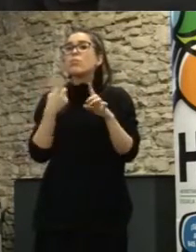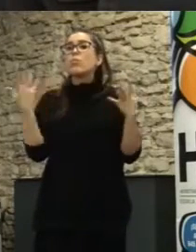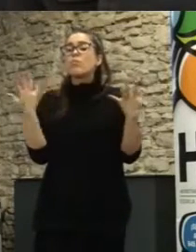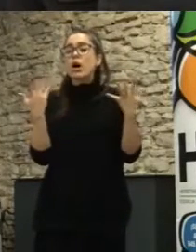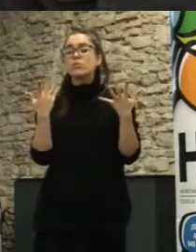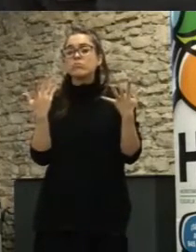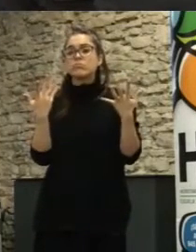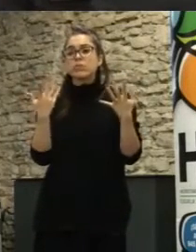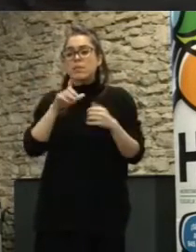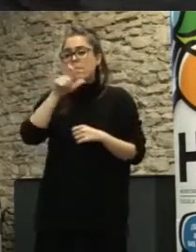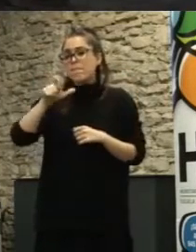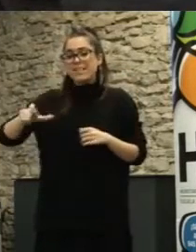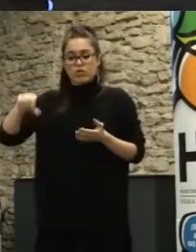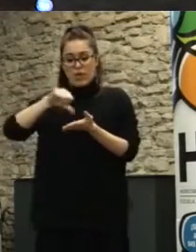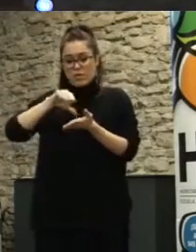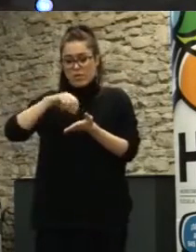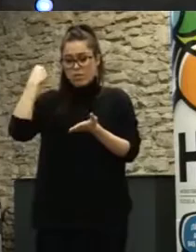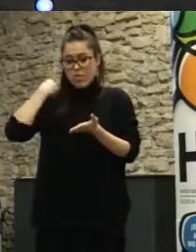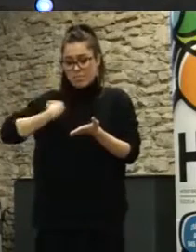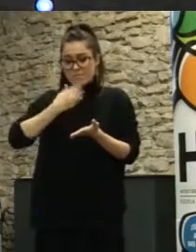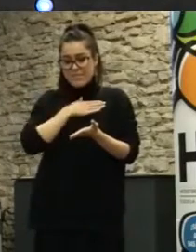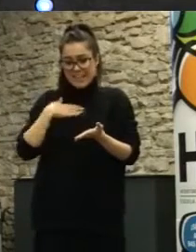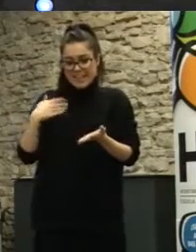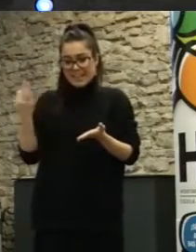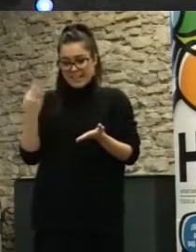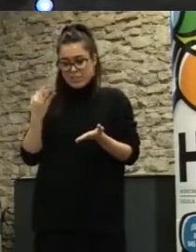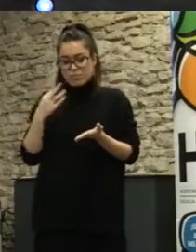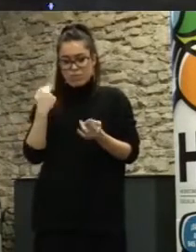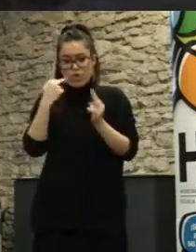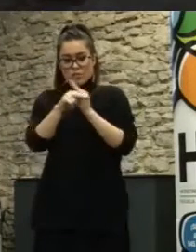desea conducir.